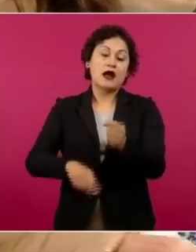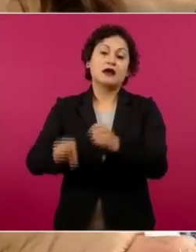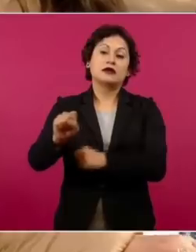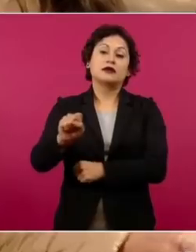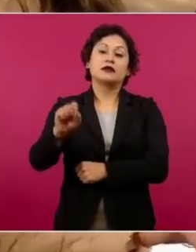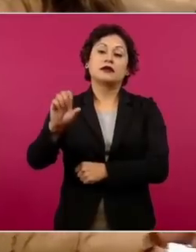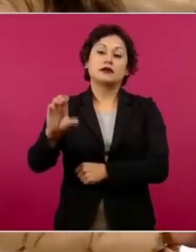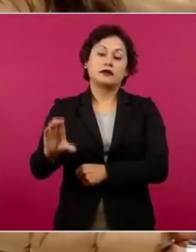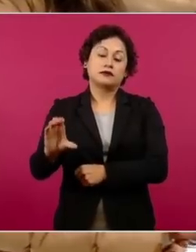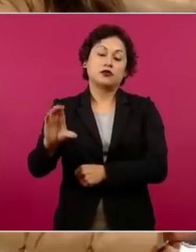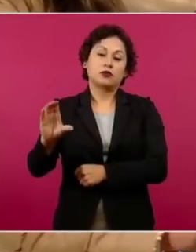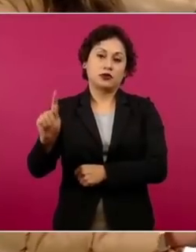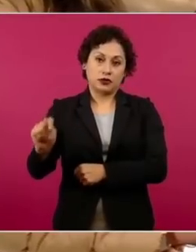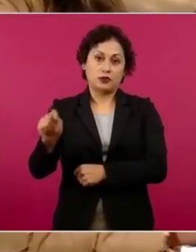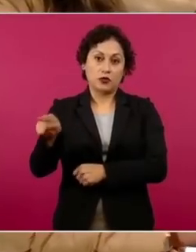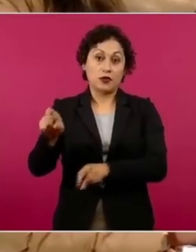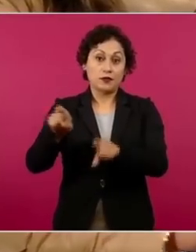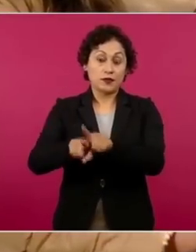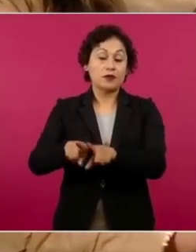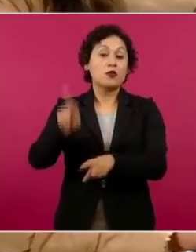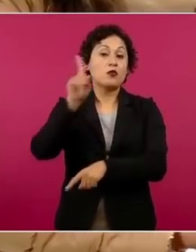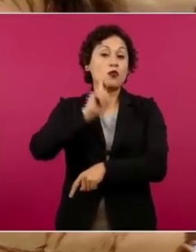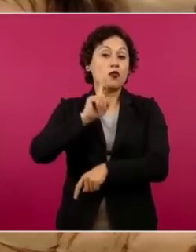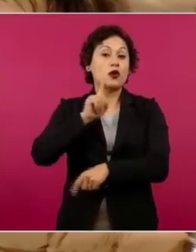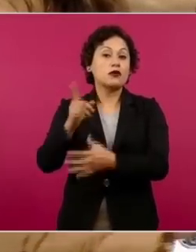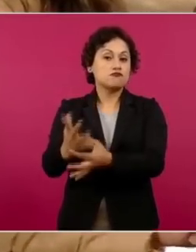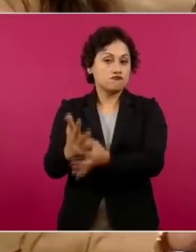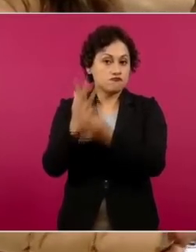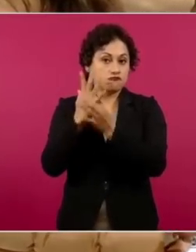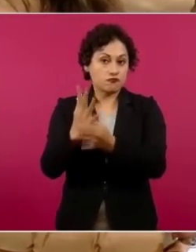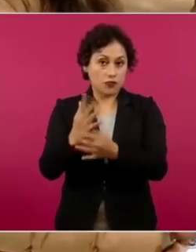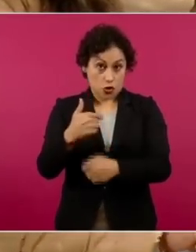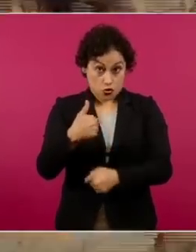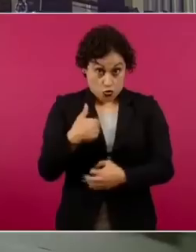además esto que estoy comentando consta en videos.